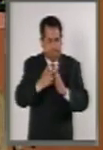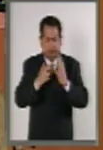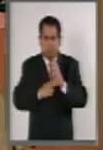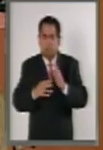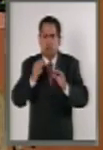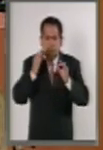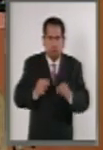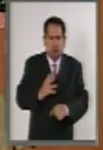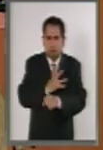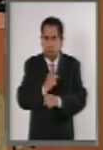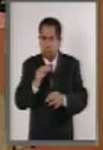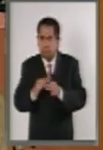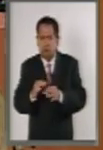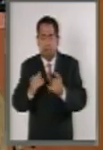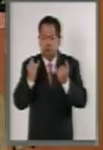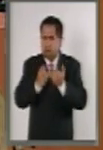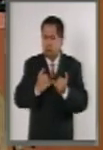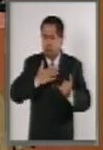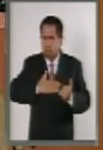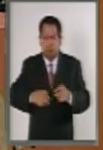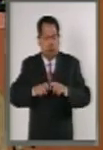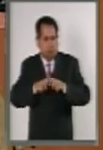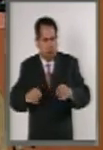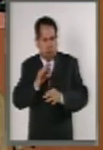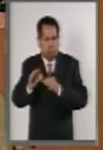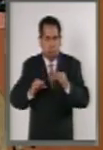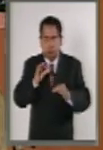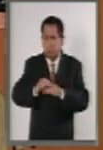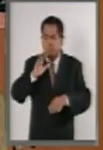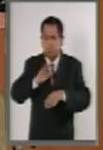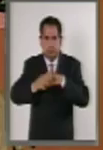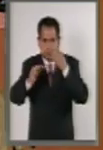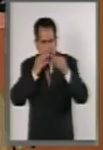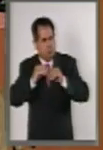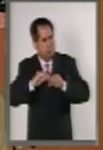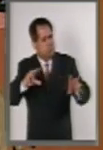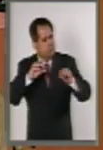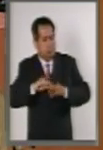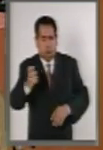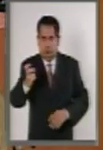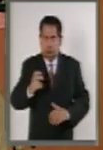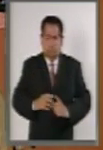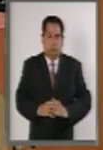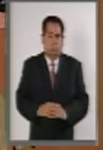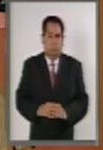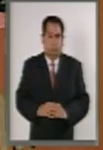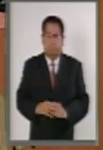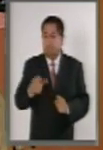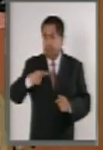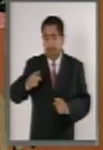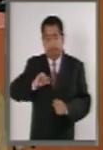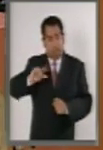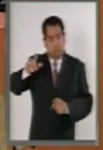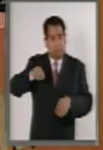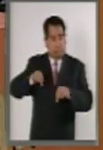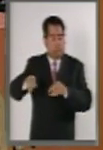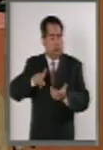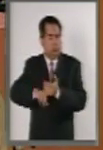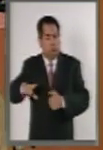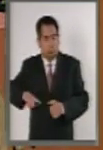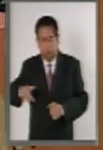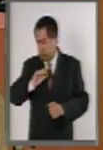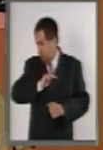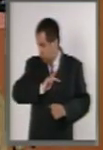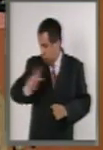de eficacia, imparcialidad, legalidad y máxima publicidad. Todos los servidores públicos están obligados a